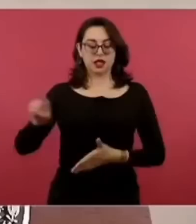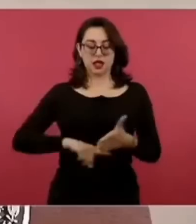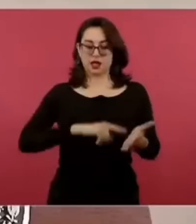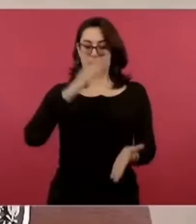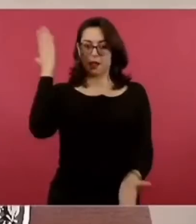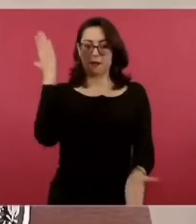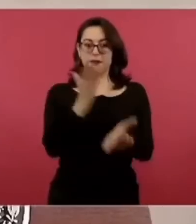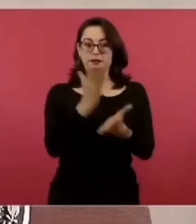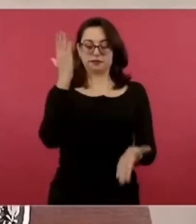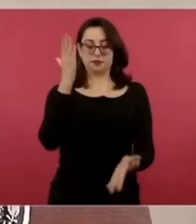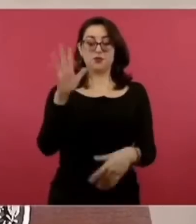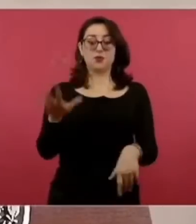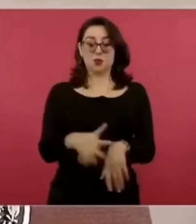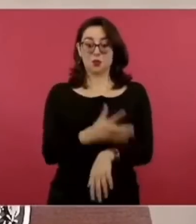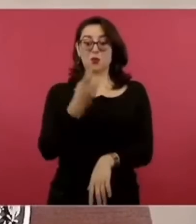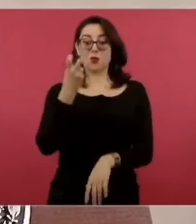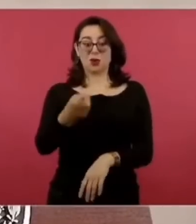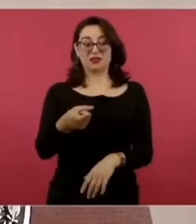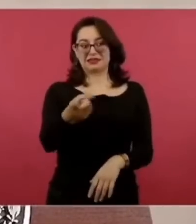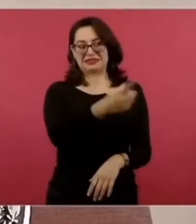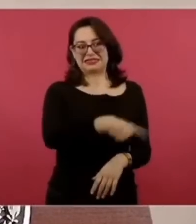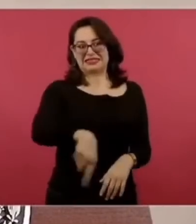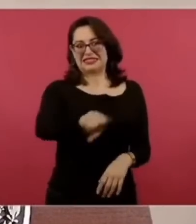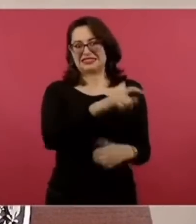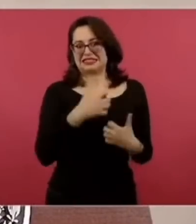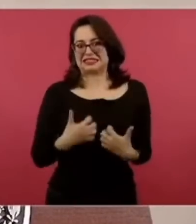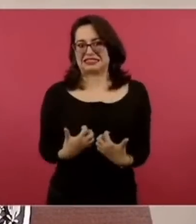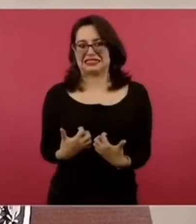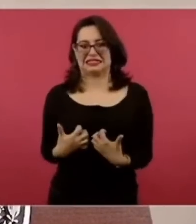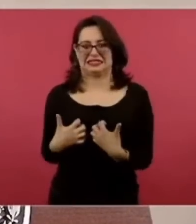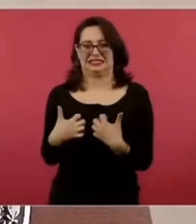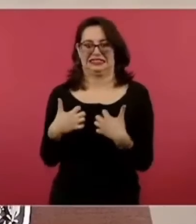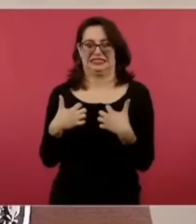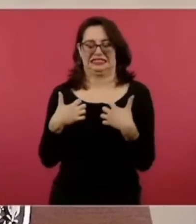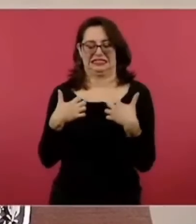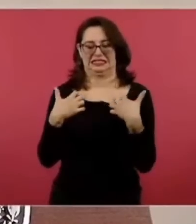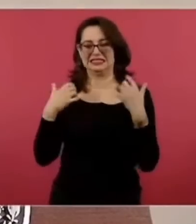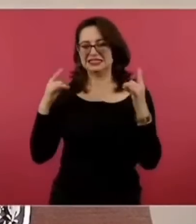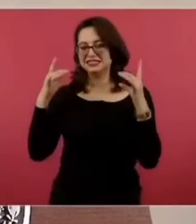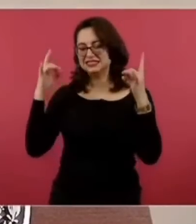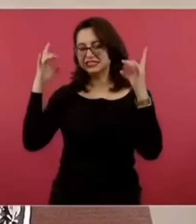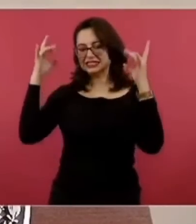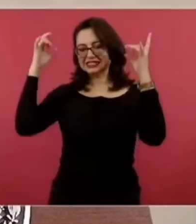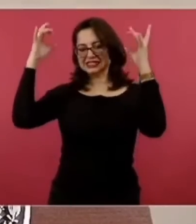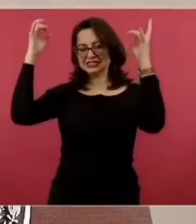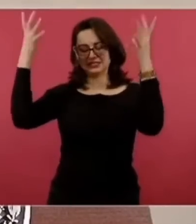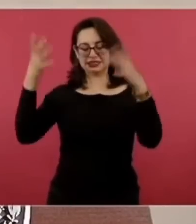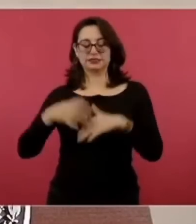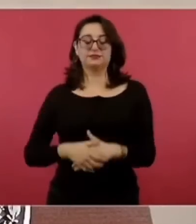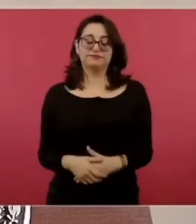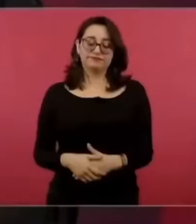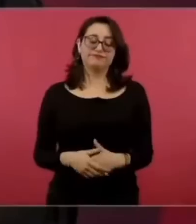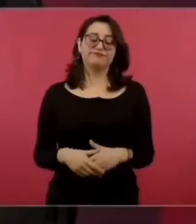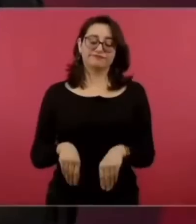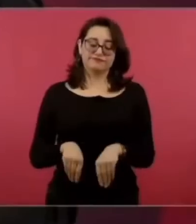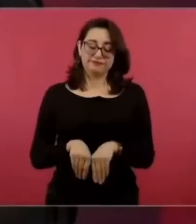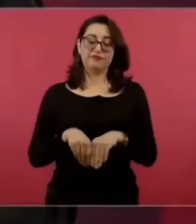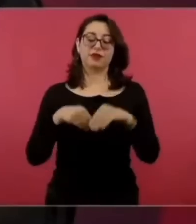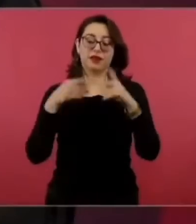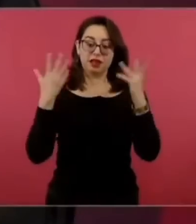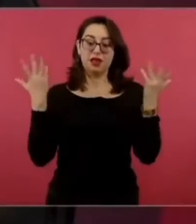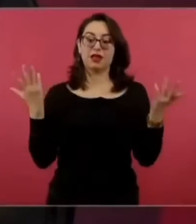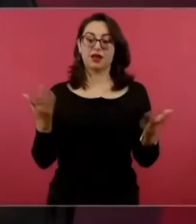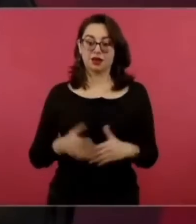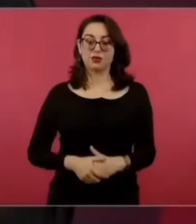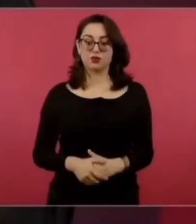nuestros adversarios porque esto que tú estás planteando es lo que